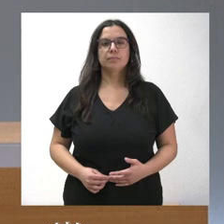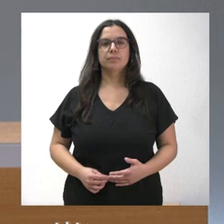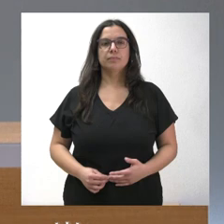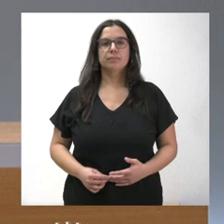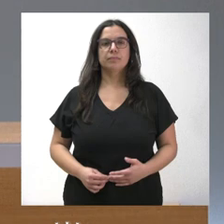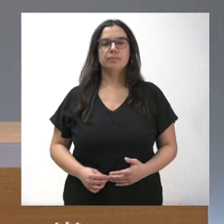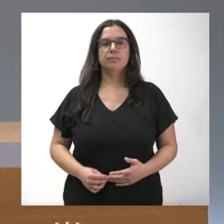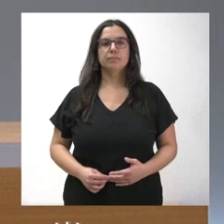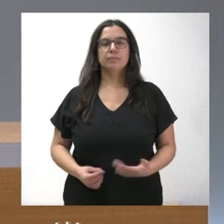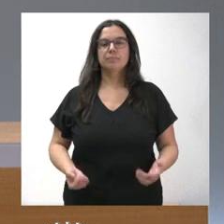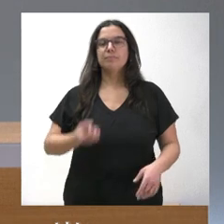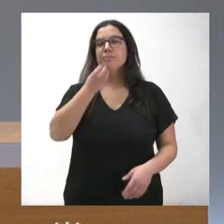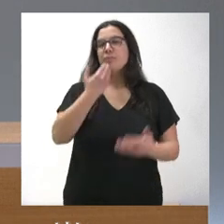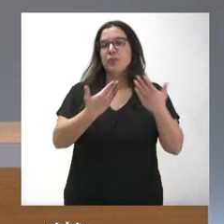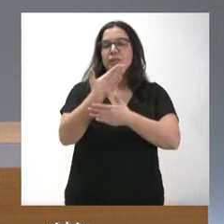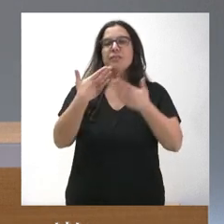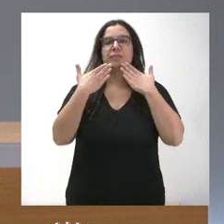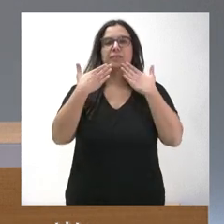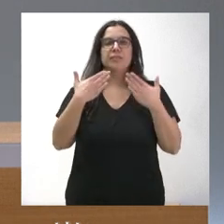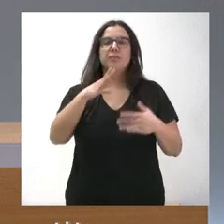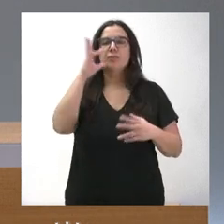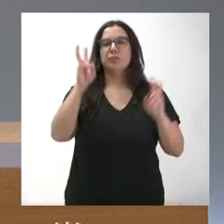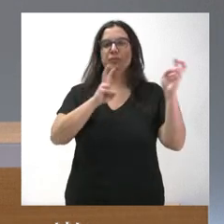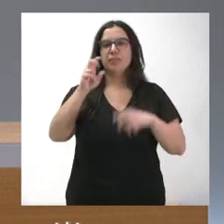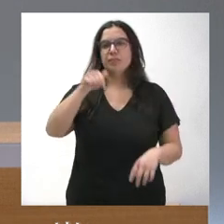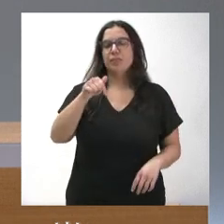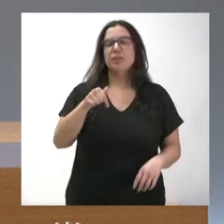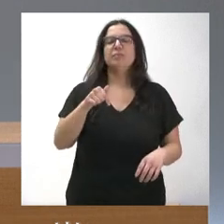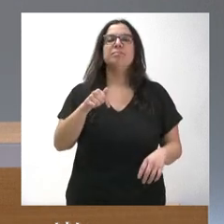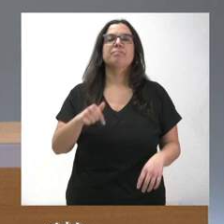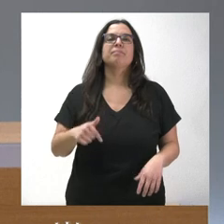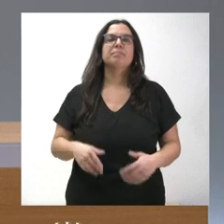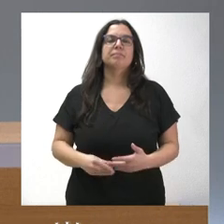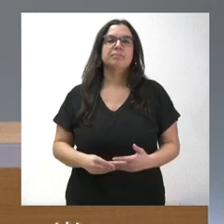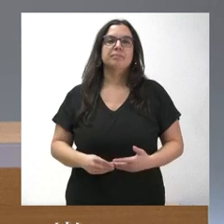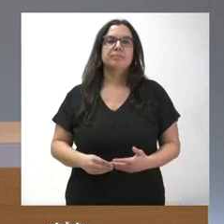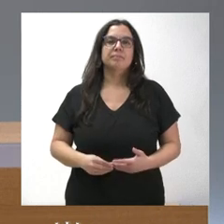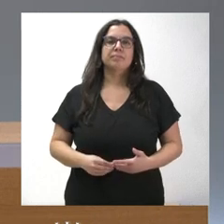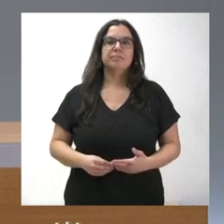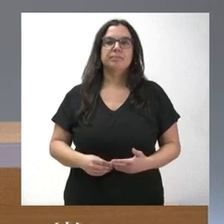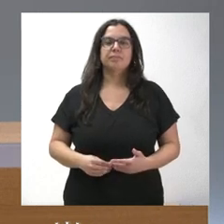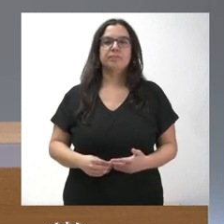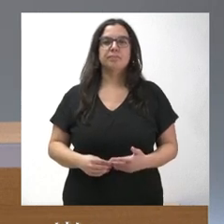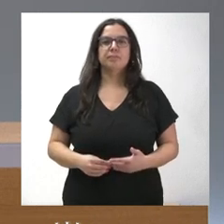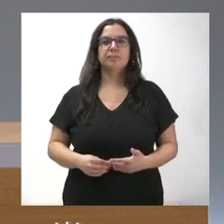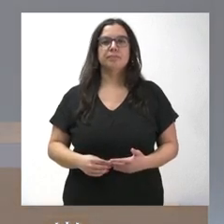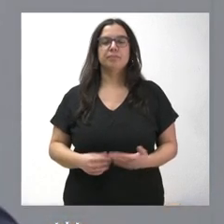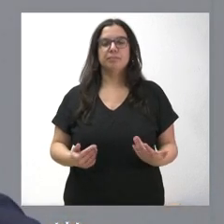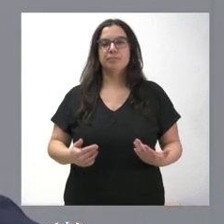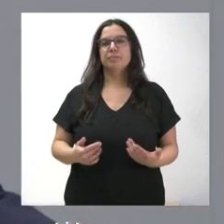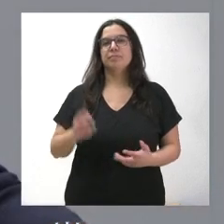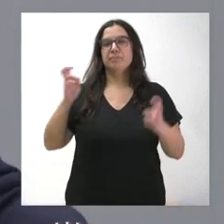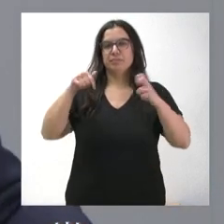Buenos días y muchas gracias por su presencia hoy aquí en la sala,